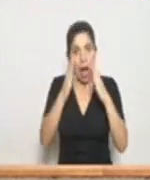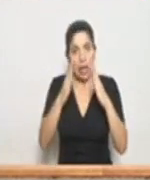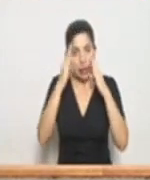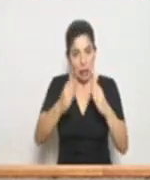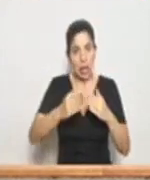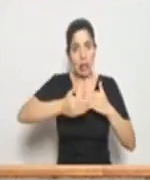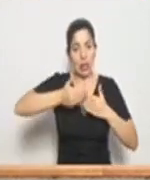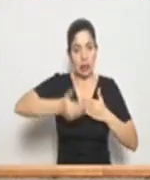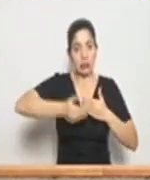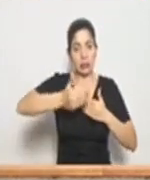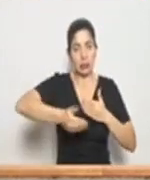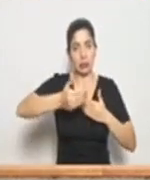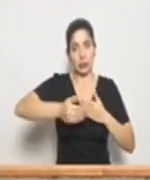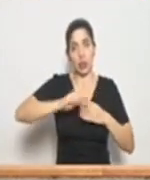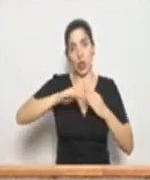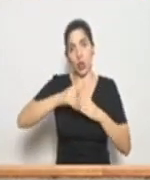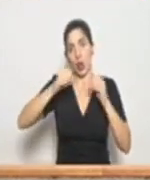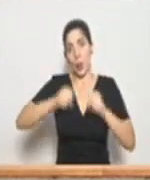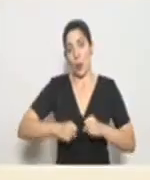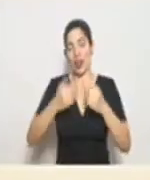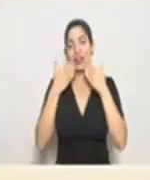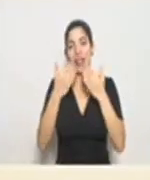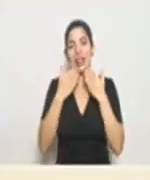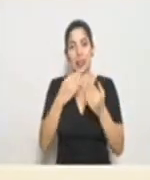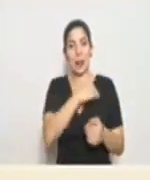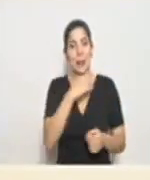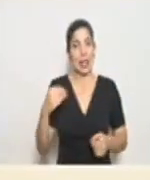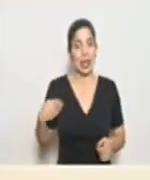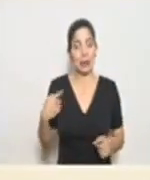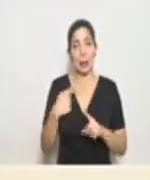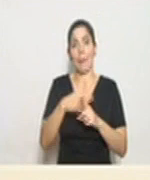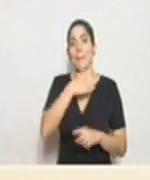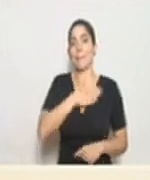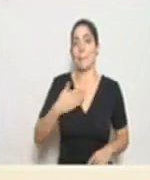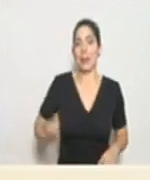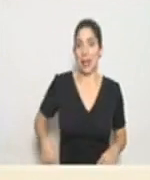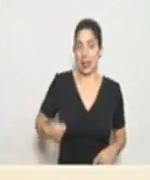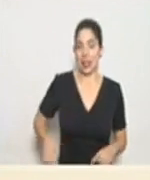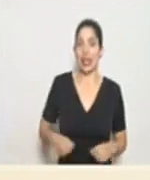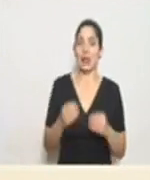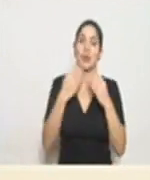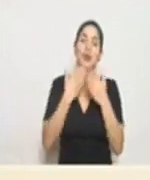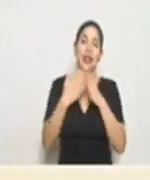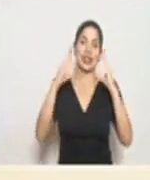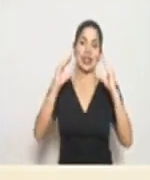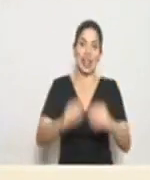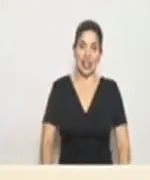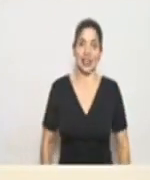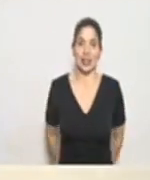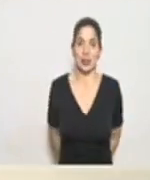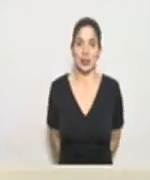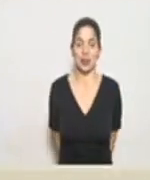conforme tengamos la posibilidad agradezco a señores ministros a los presidentes y presidentas ejecutivas muy buenas tardes